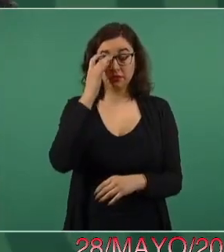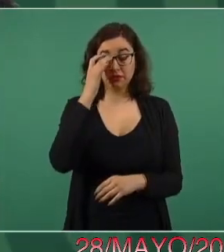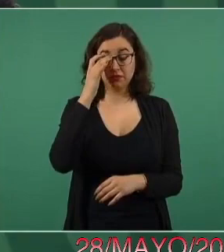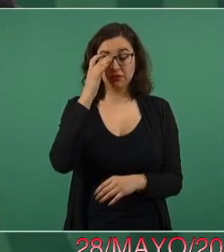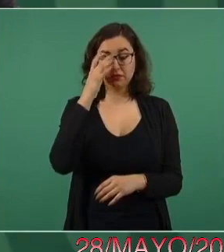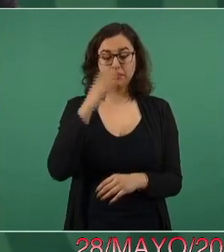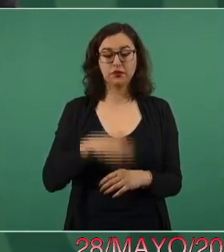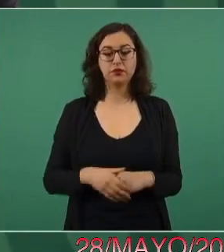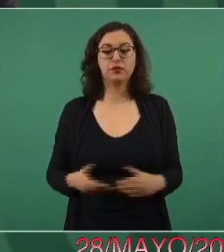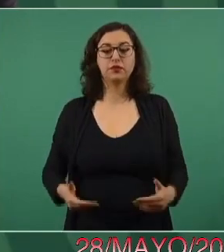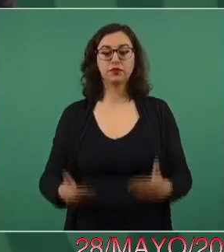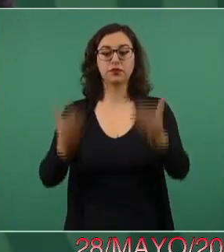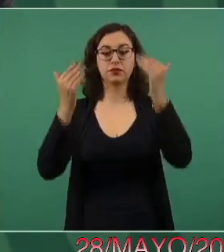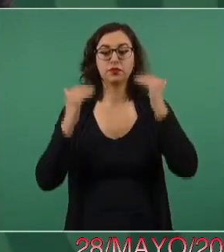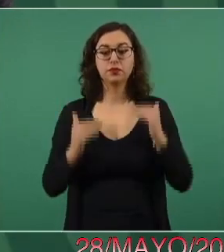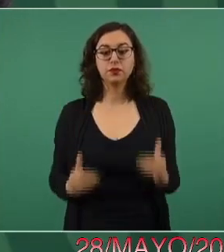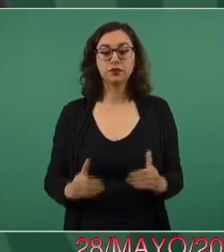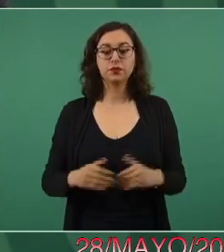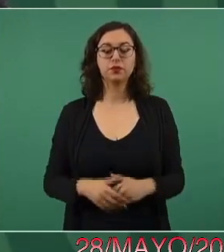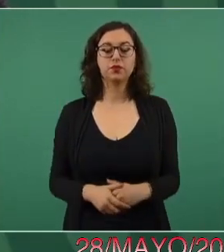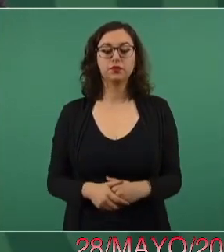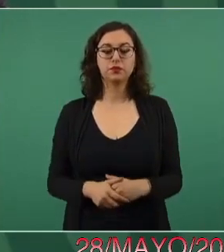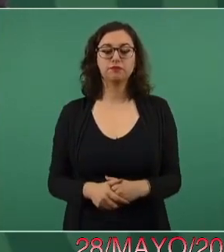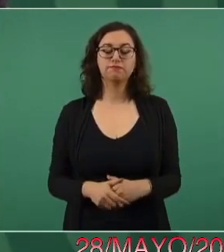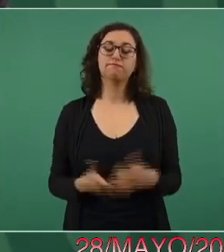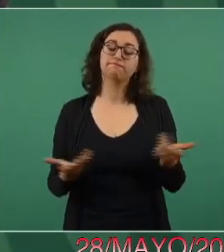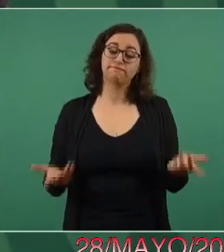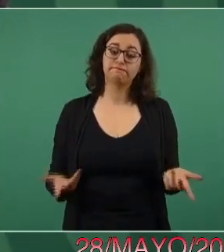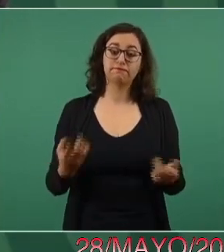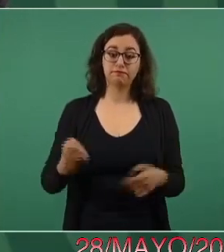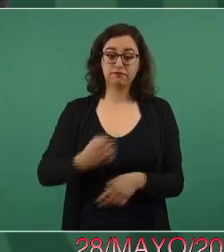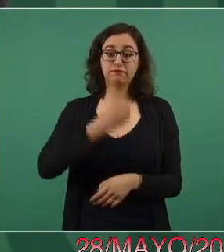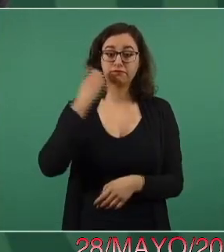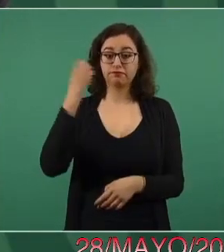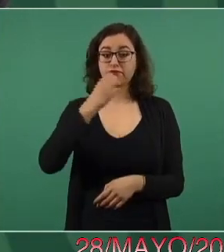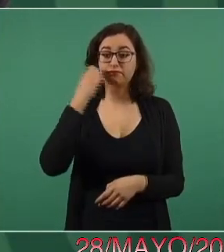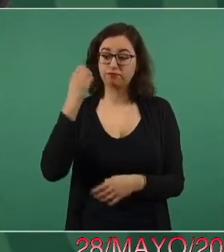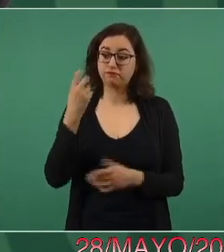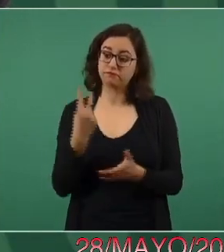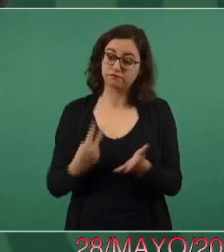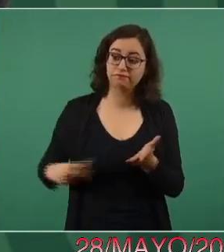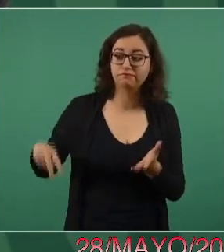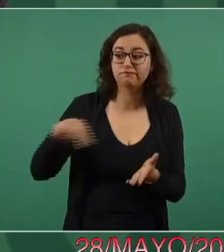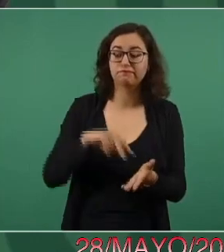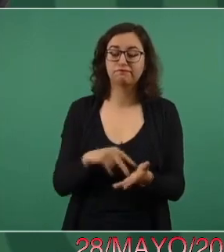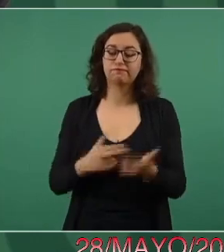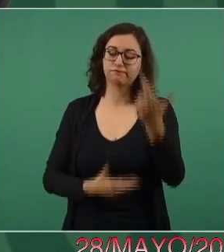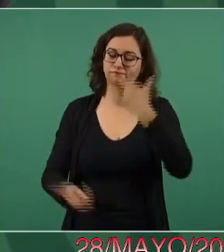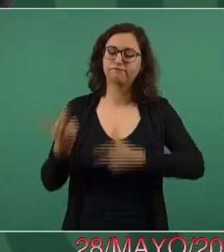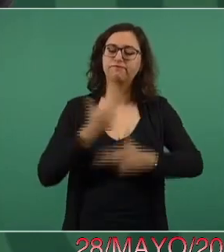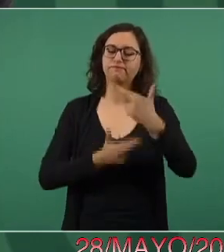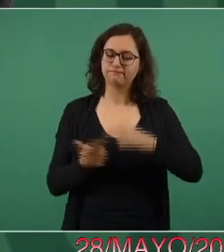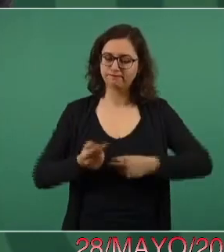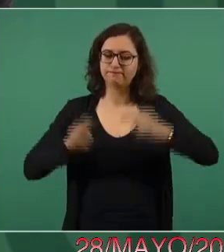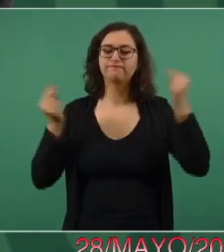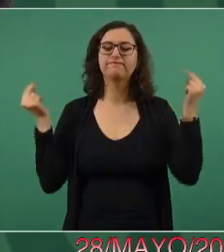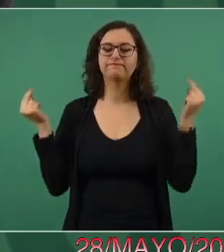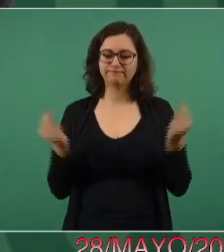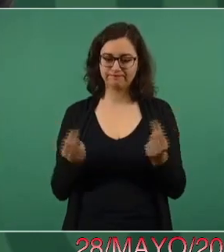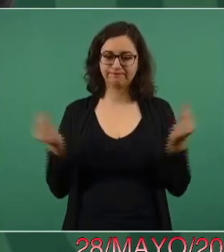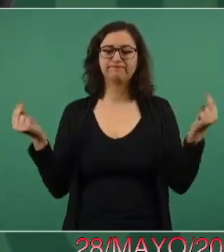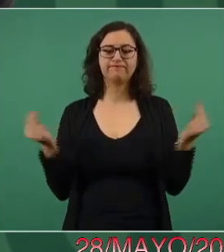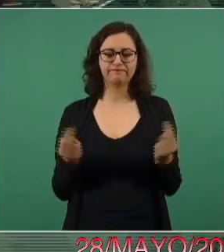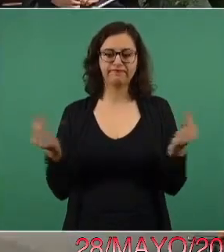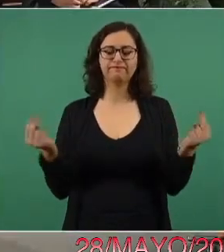Necesitamos regresar a clases presenciales.